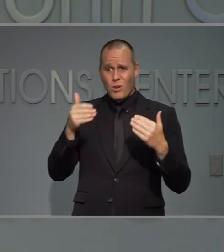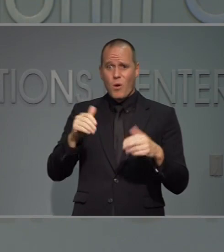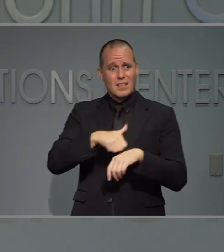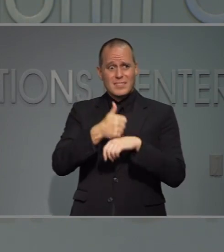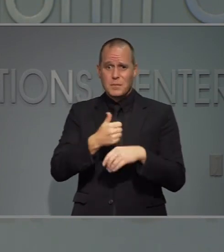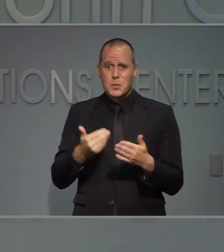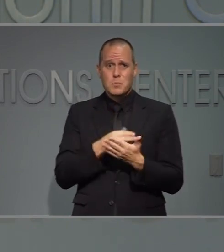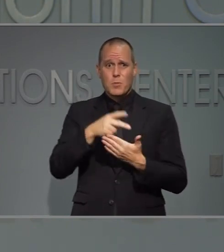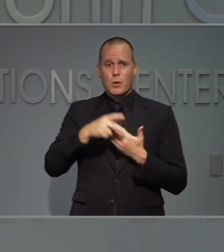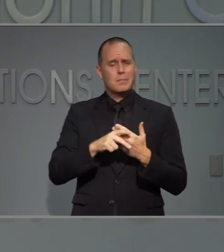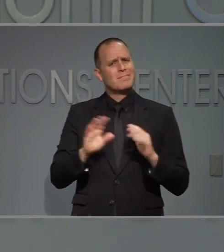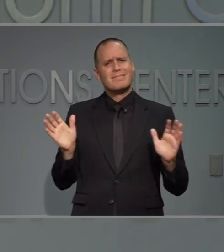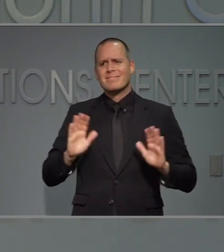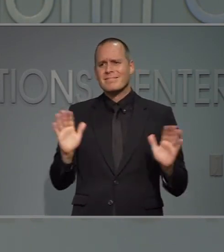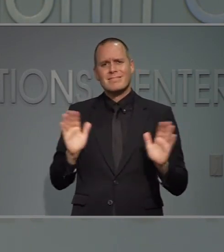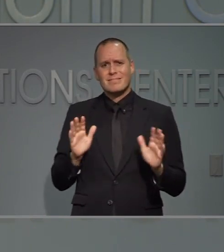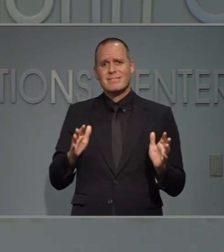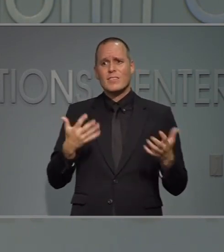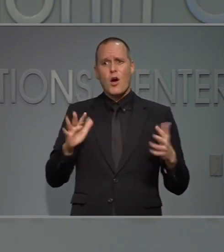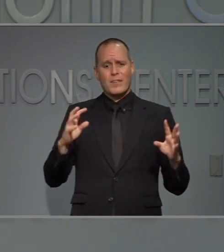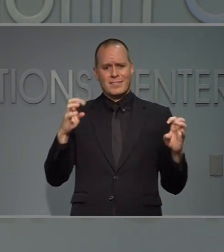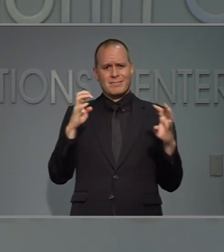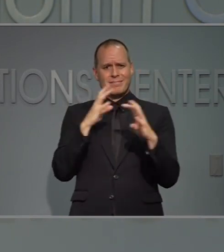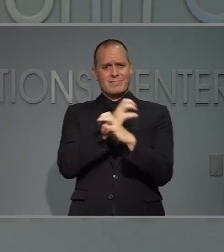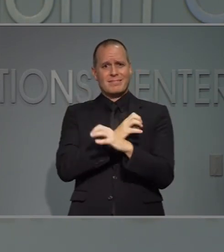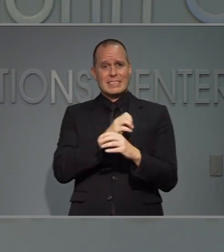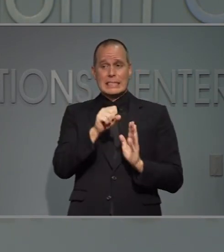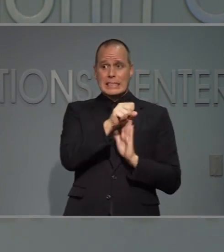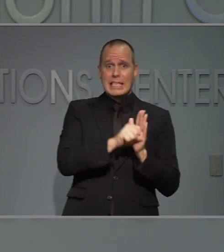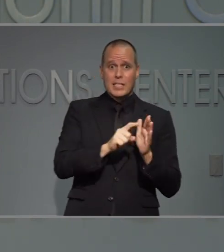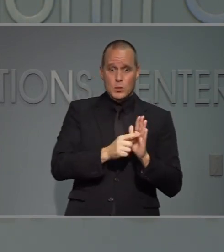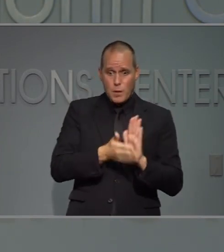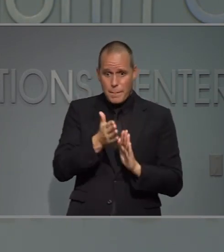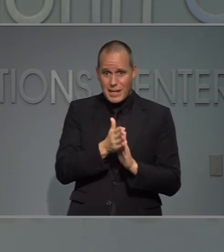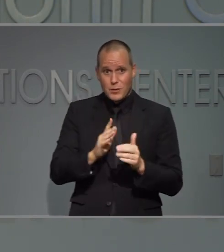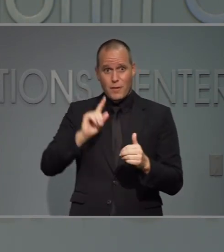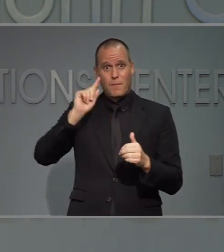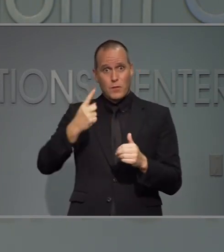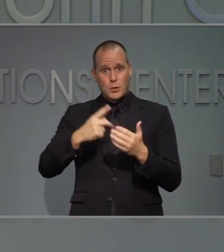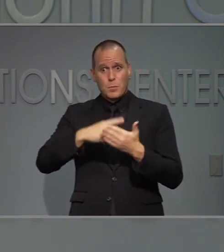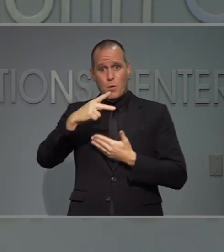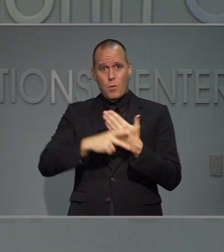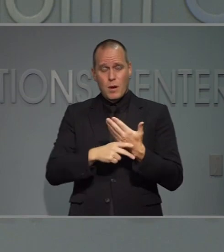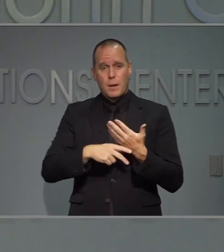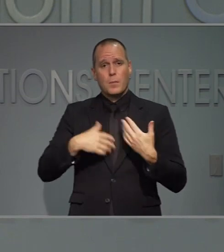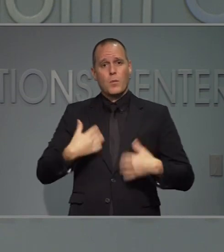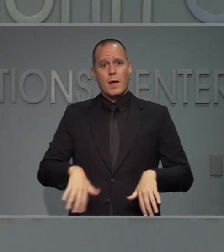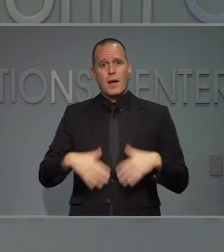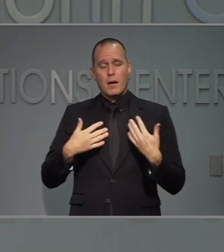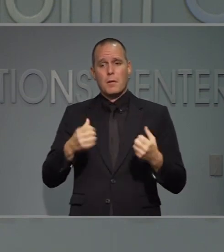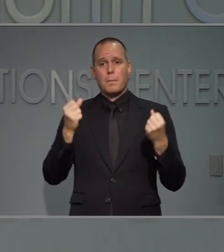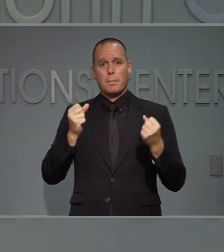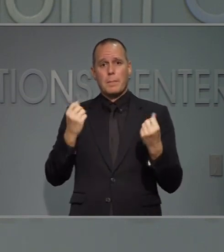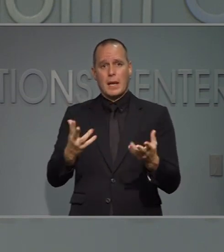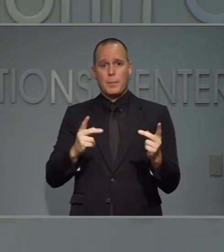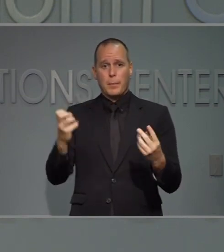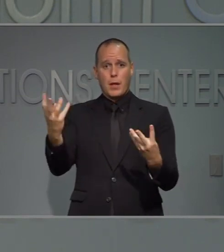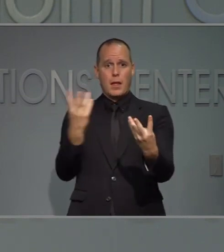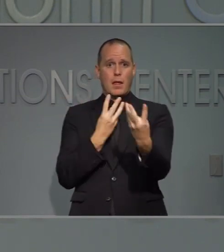desarrollen nuevos programas. Ya es lo suficientemente difícil ahora para los estados para poder.